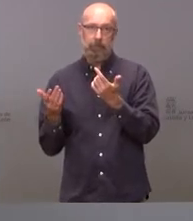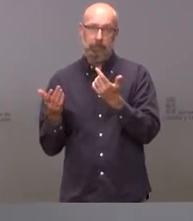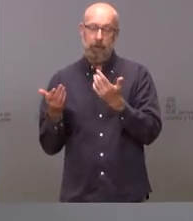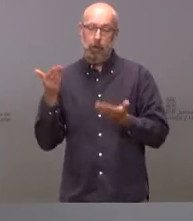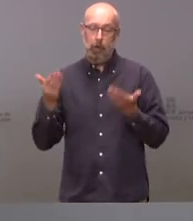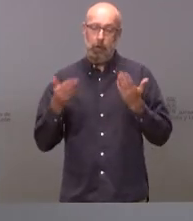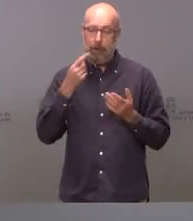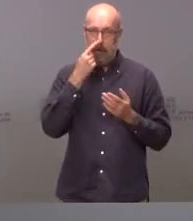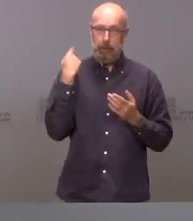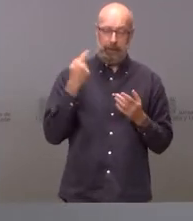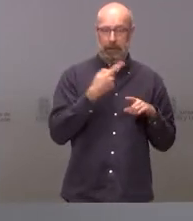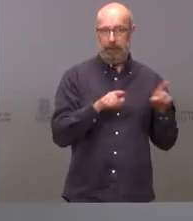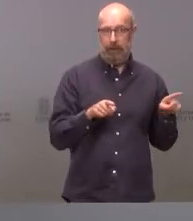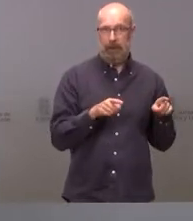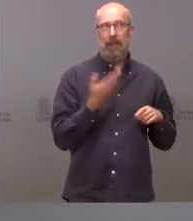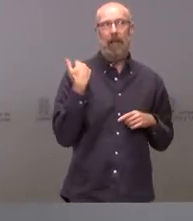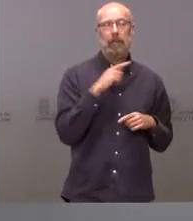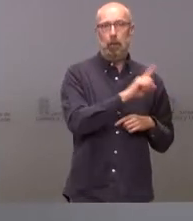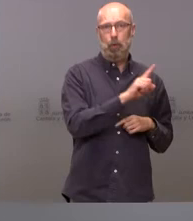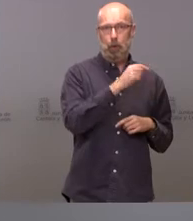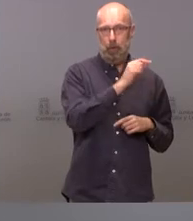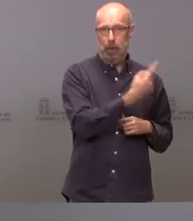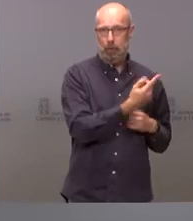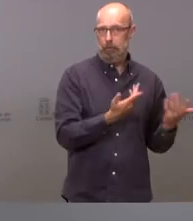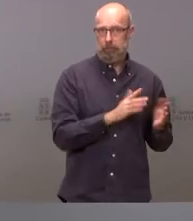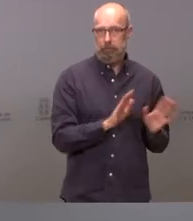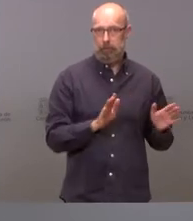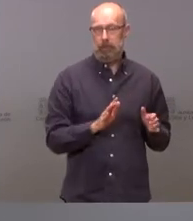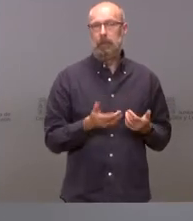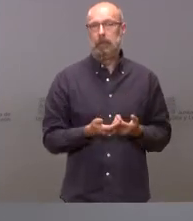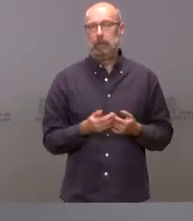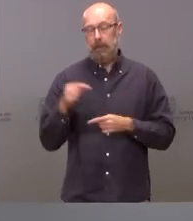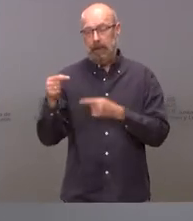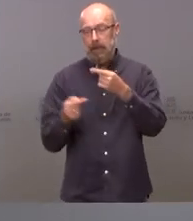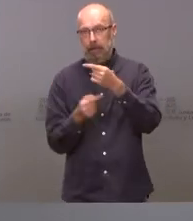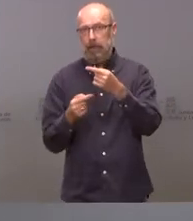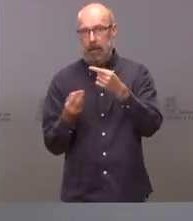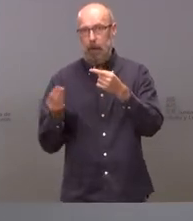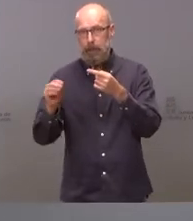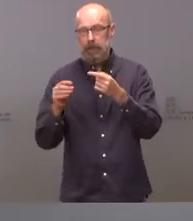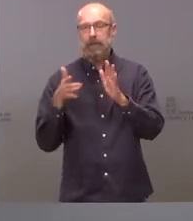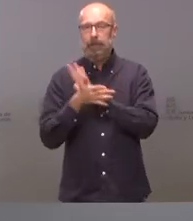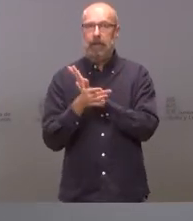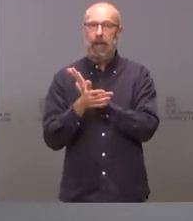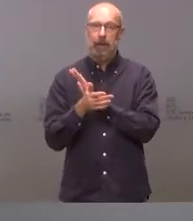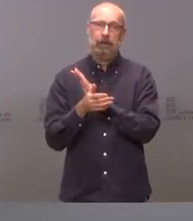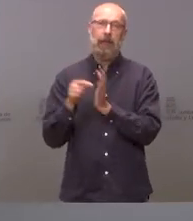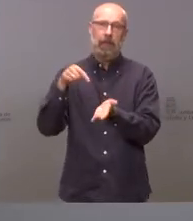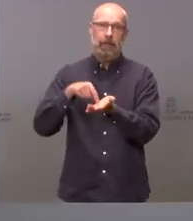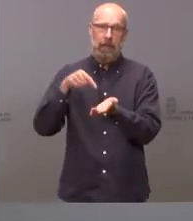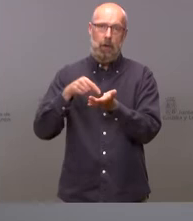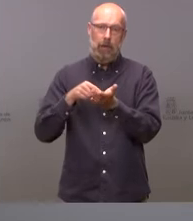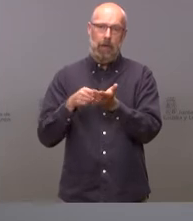ejercicio precedente, que fue del 1,1, a pesar de lo cual aumenta el déficit y, por tanto, el volumen global de endeudamiento en ese importe de